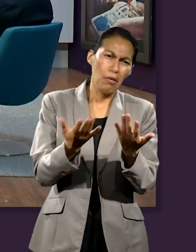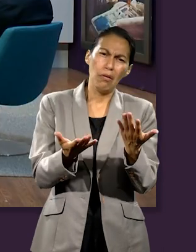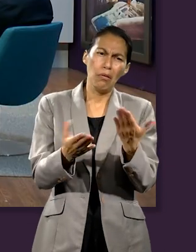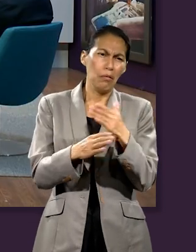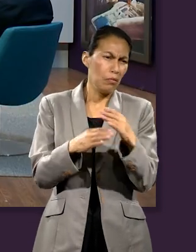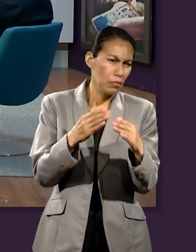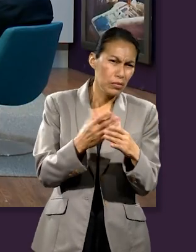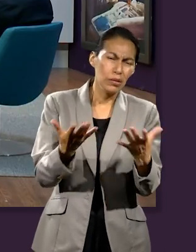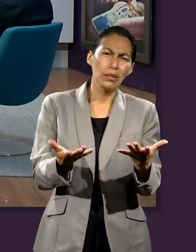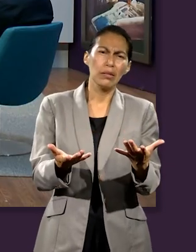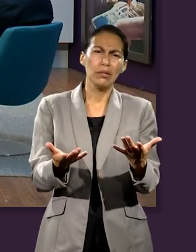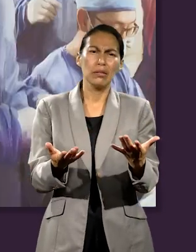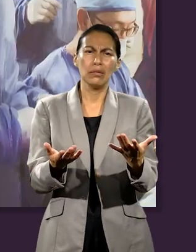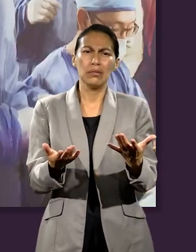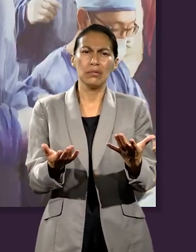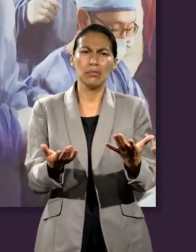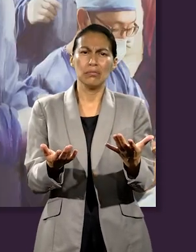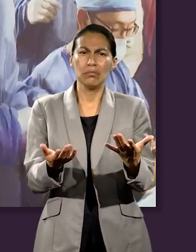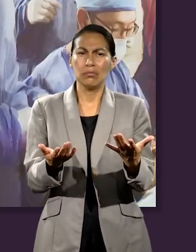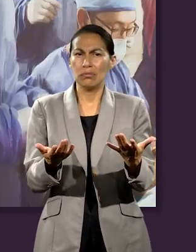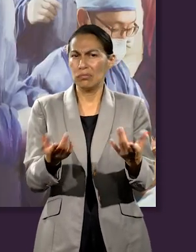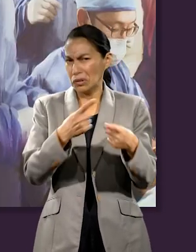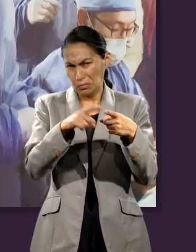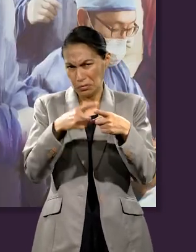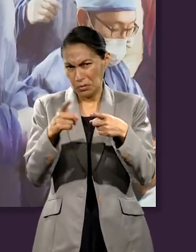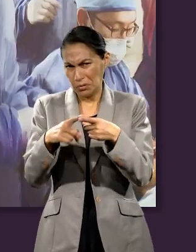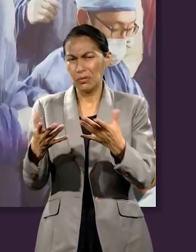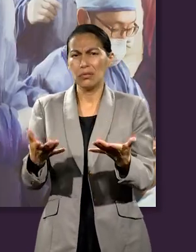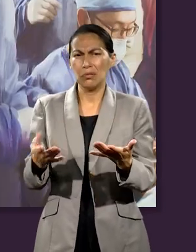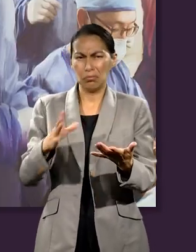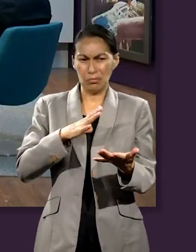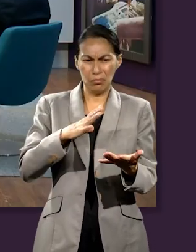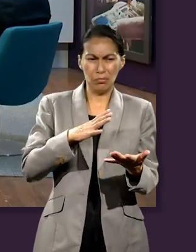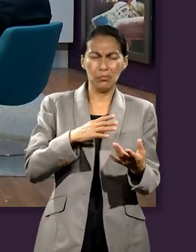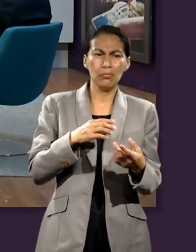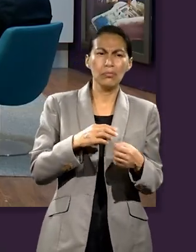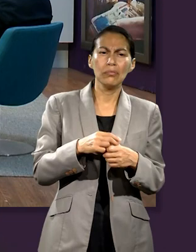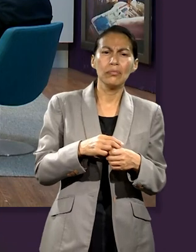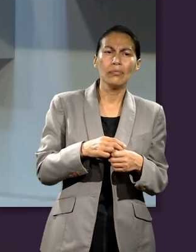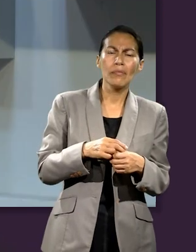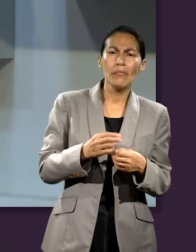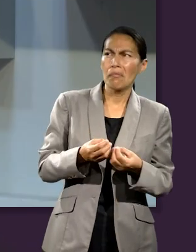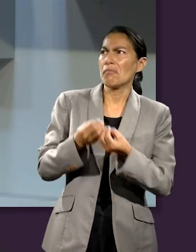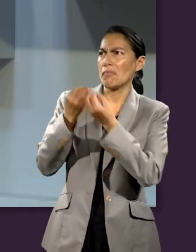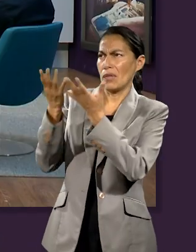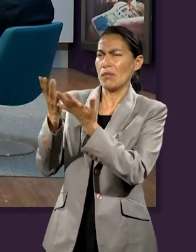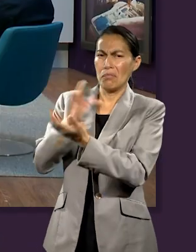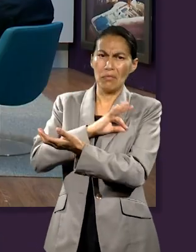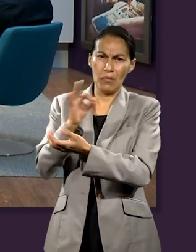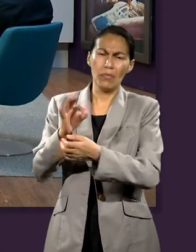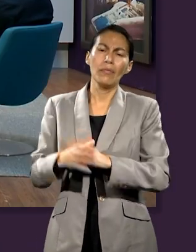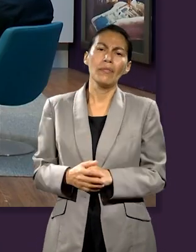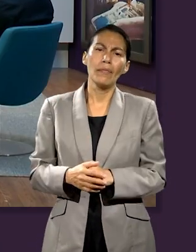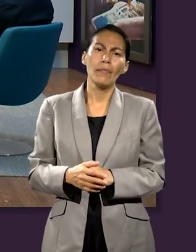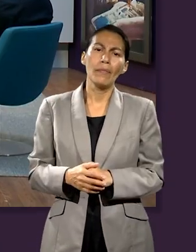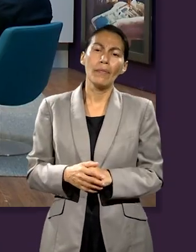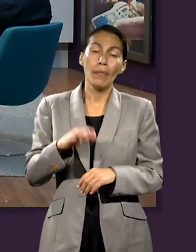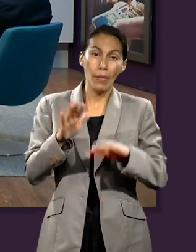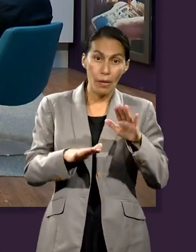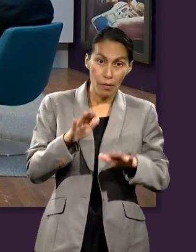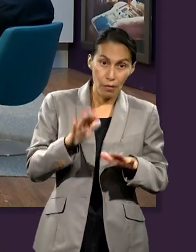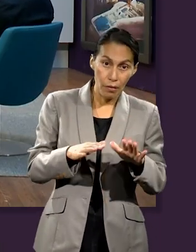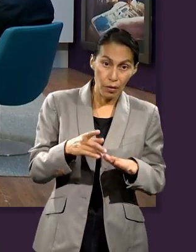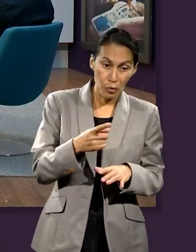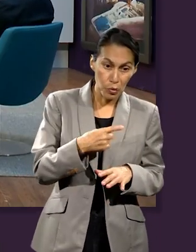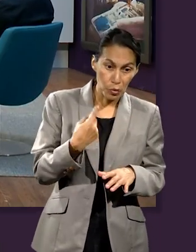también algunas cuestiones que nos tienen, materiales. Y a veces